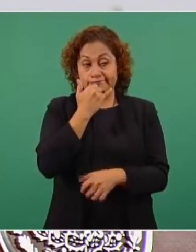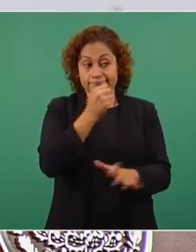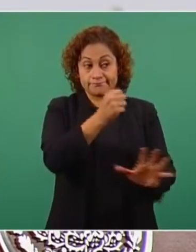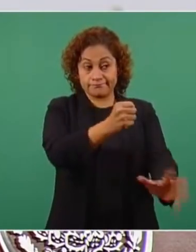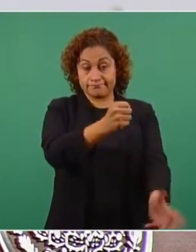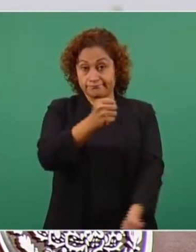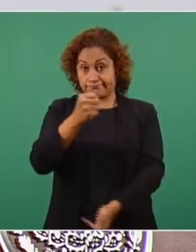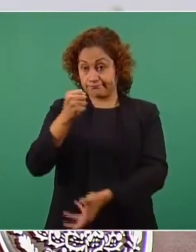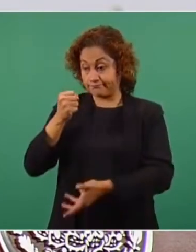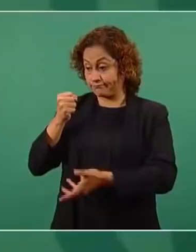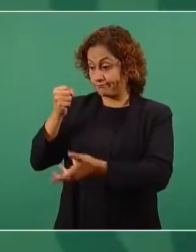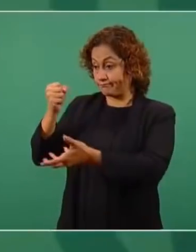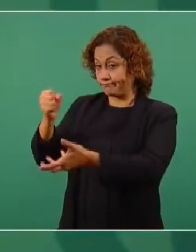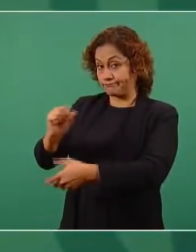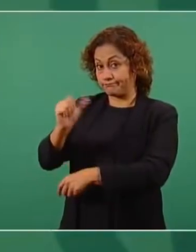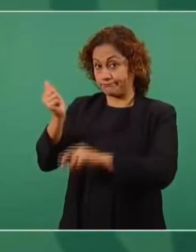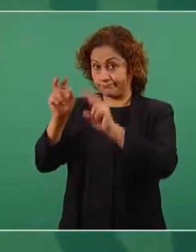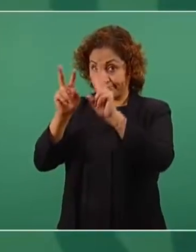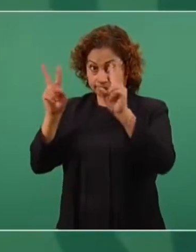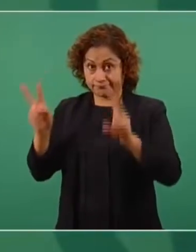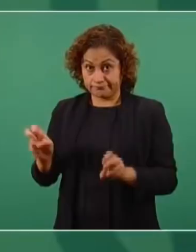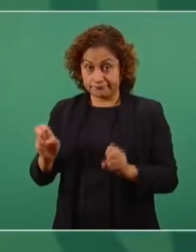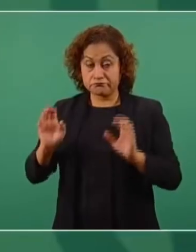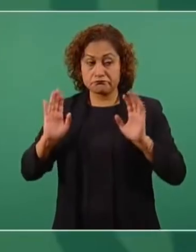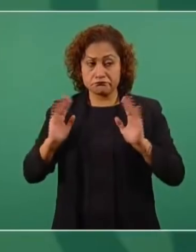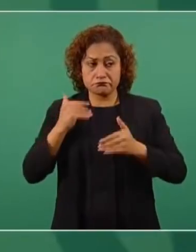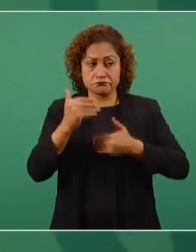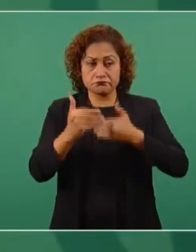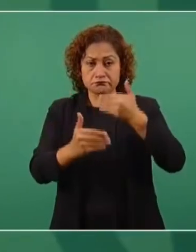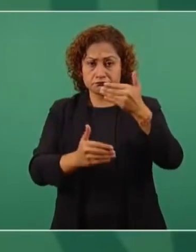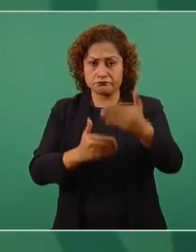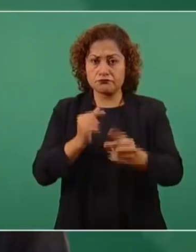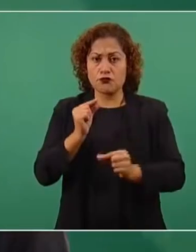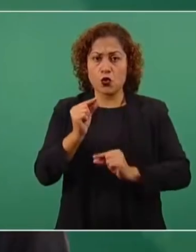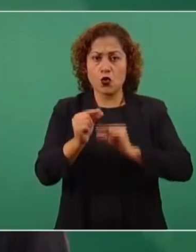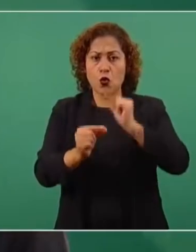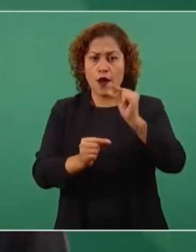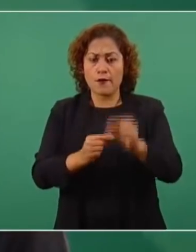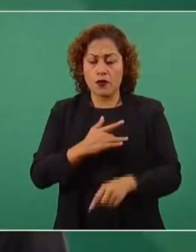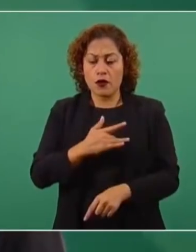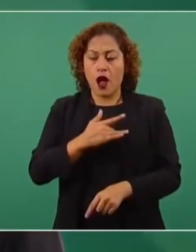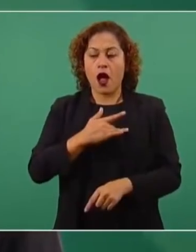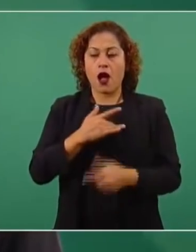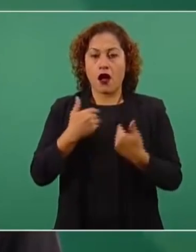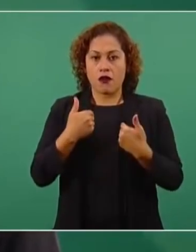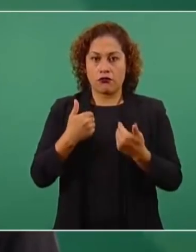sensibilizando, se les endureció el corazón,